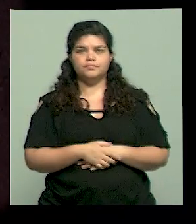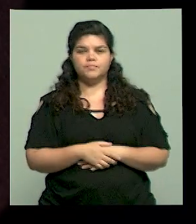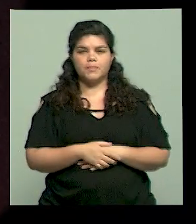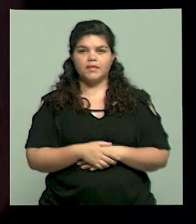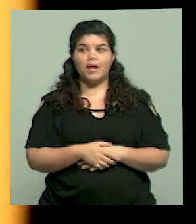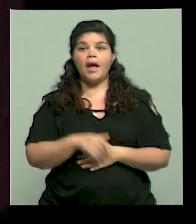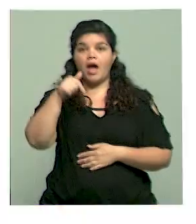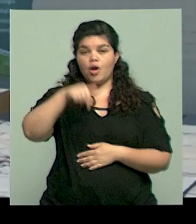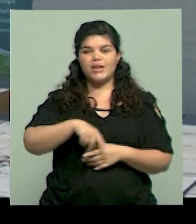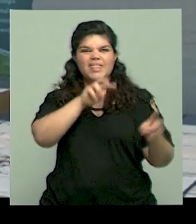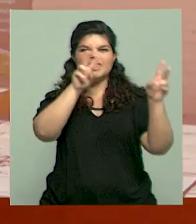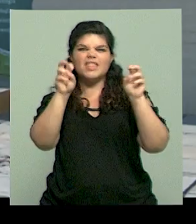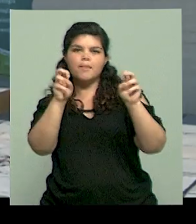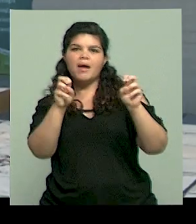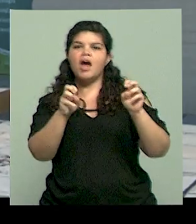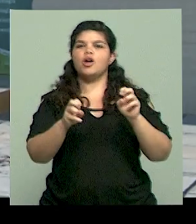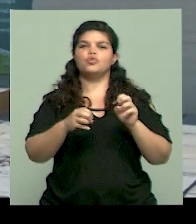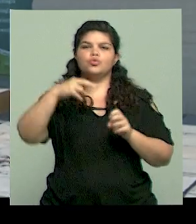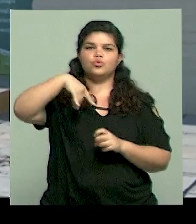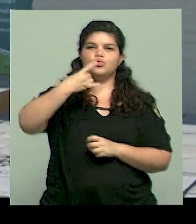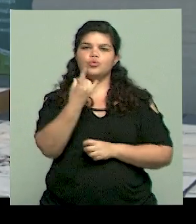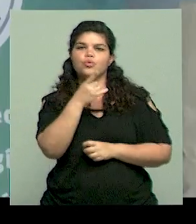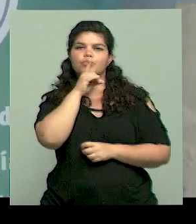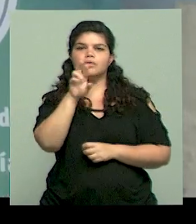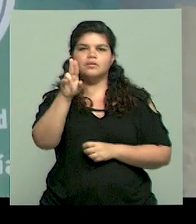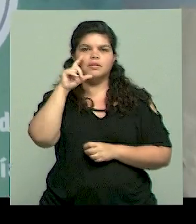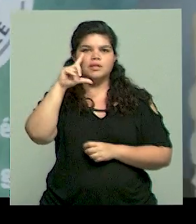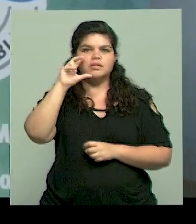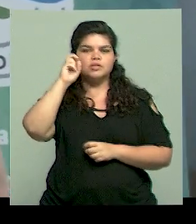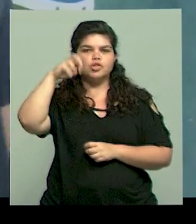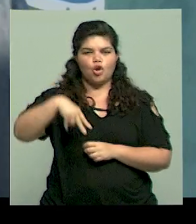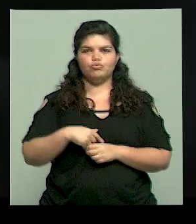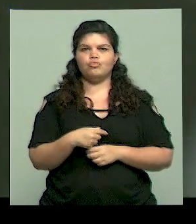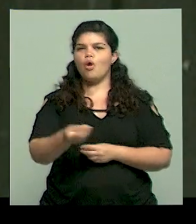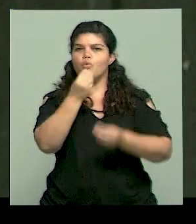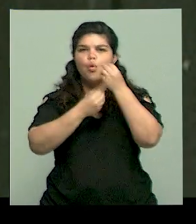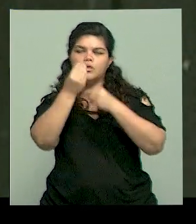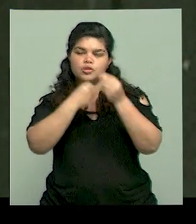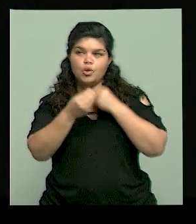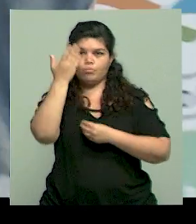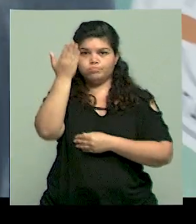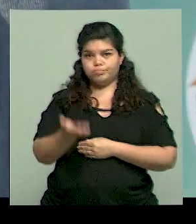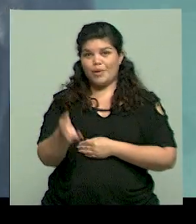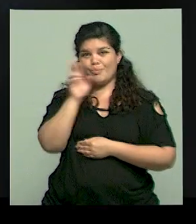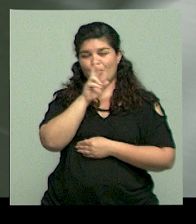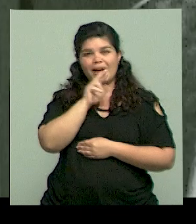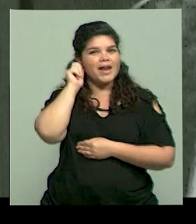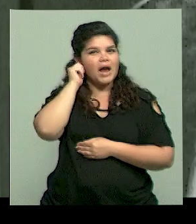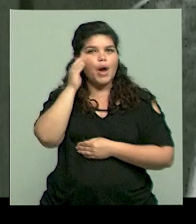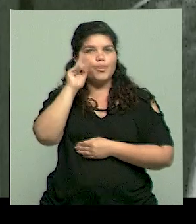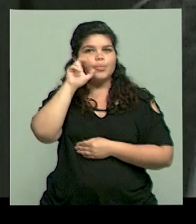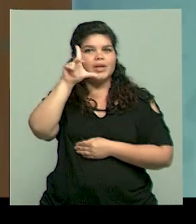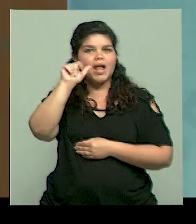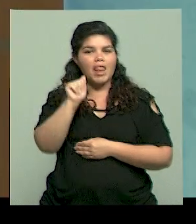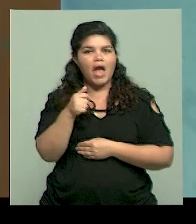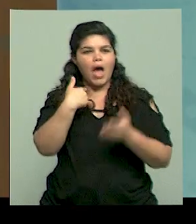Voy a hablar de nutrición con Gabriela Olmos, nutricionista de la Secretaría de Bienestar de la Universidad Nacional de Cuyo, para entender